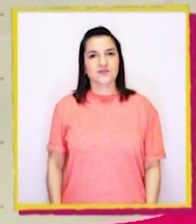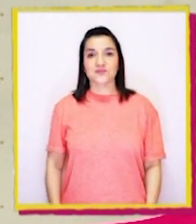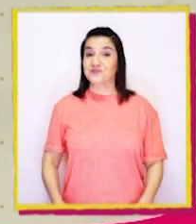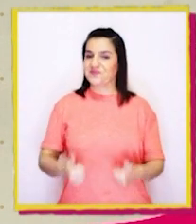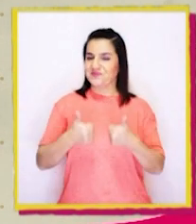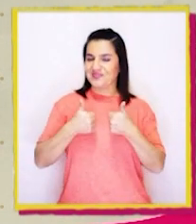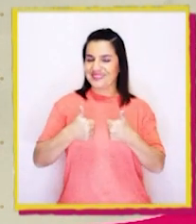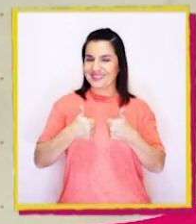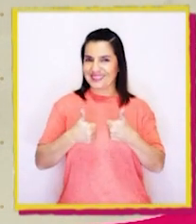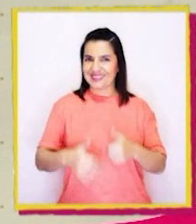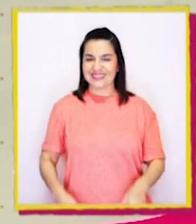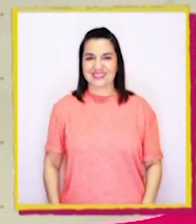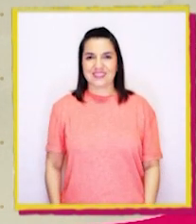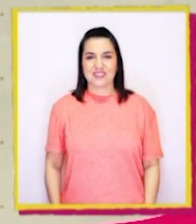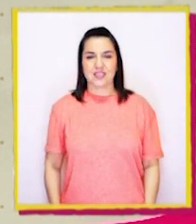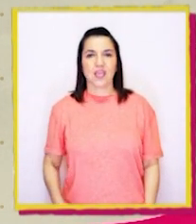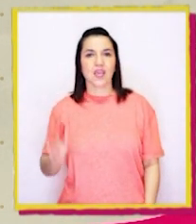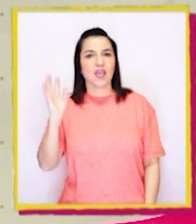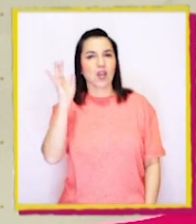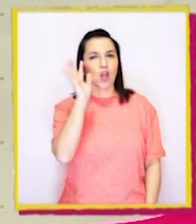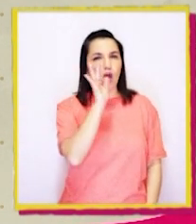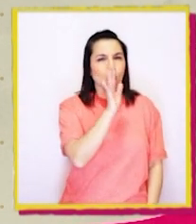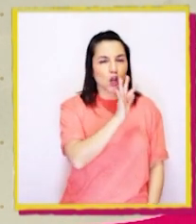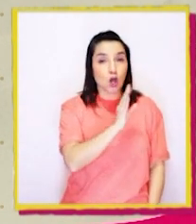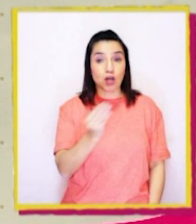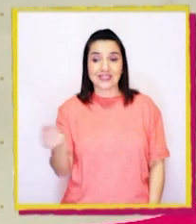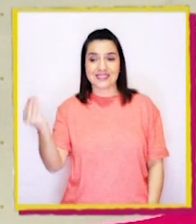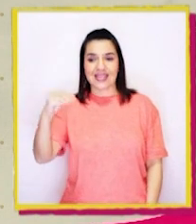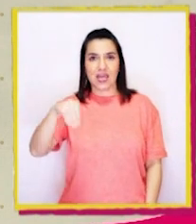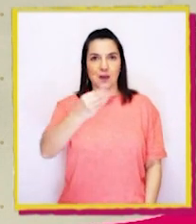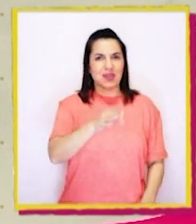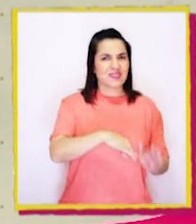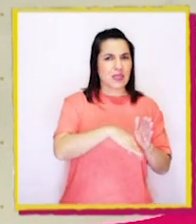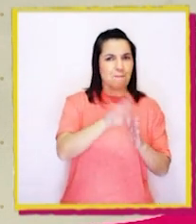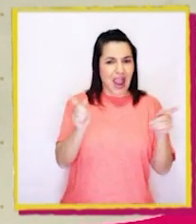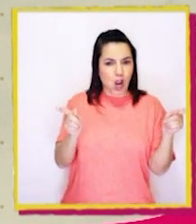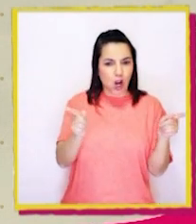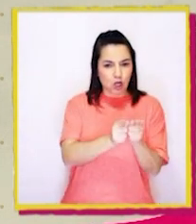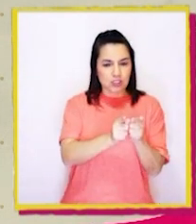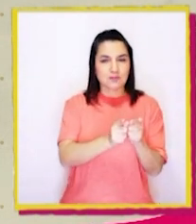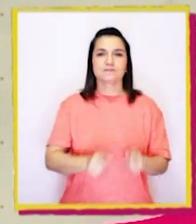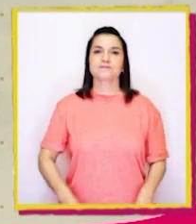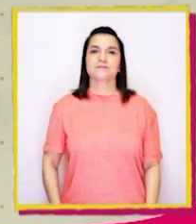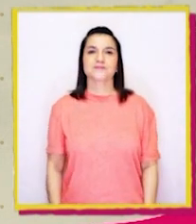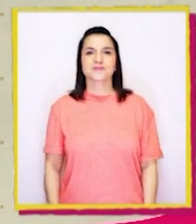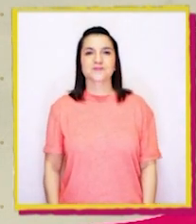¡Muy bien! ¿De qué color es la serpiente más corta?